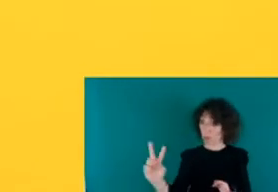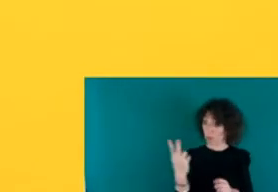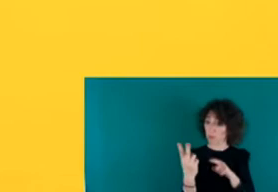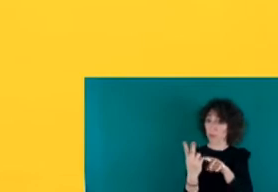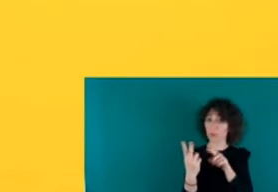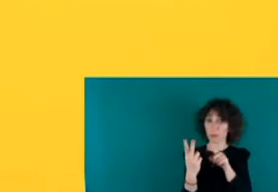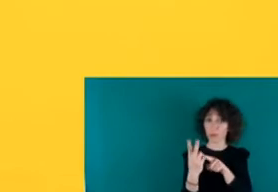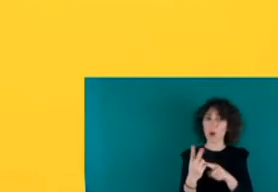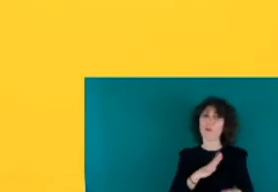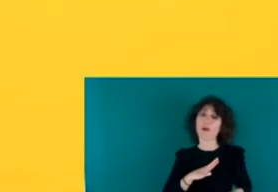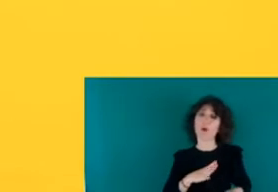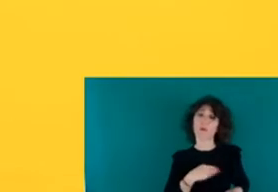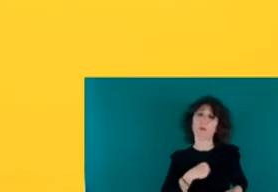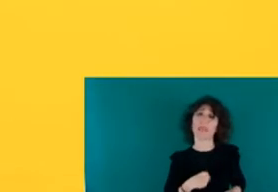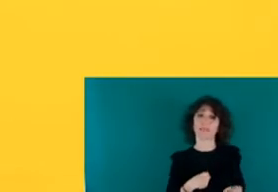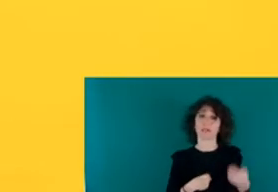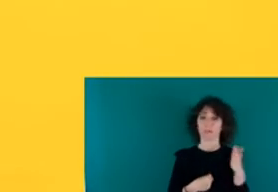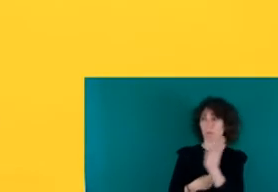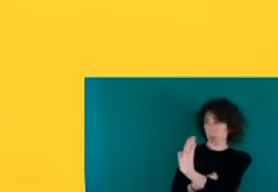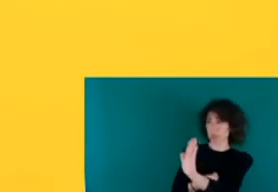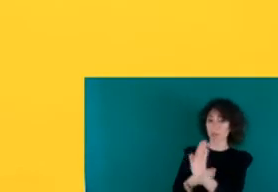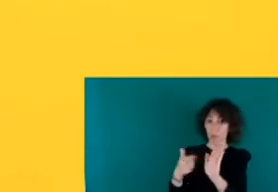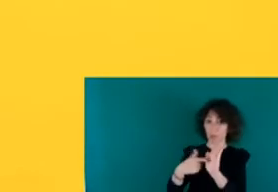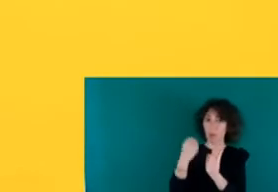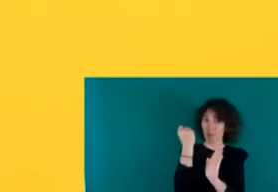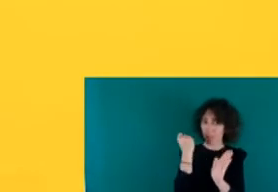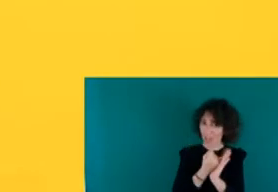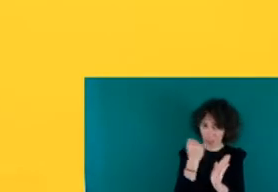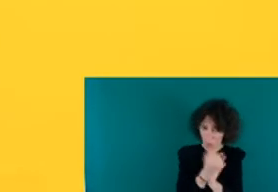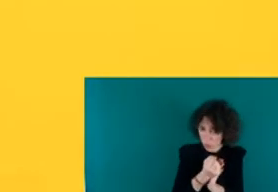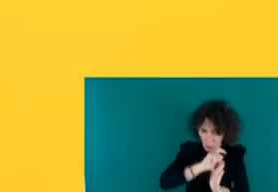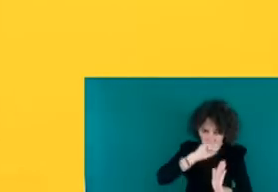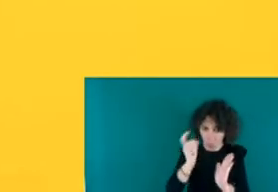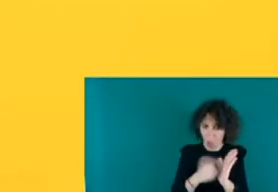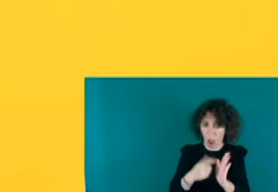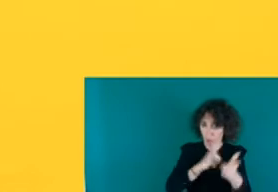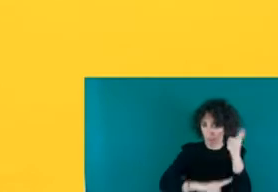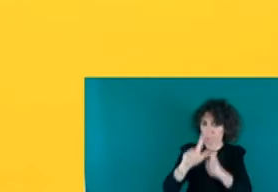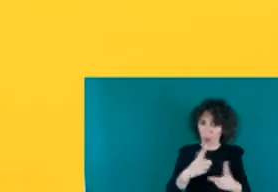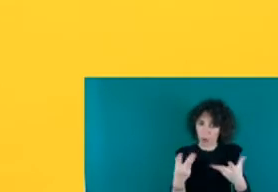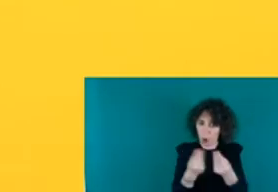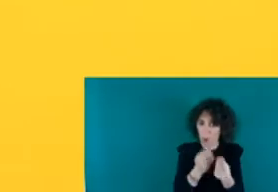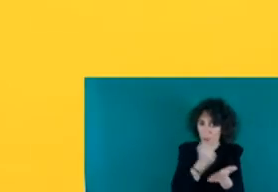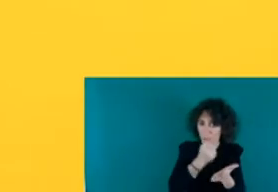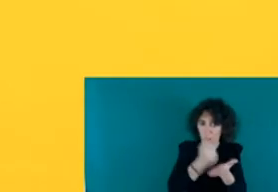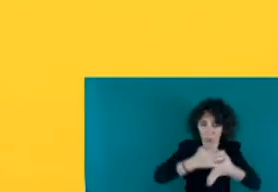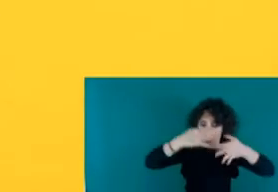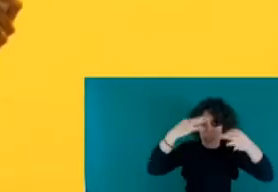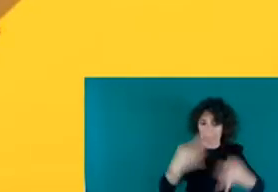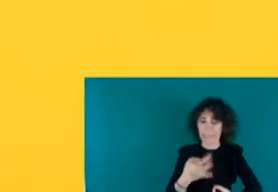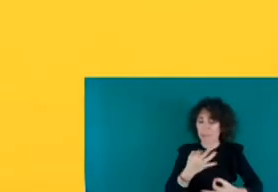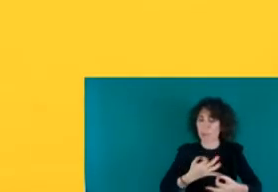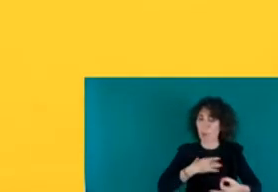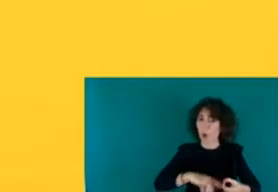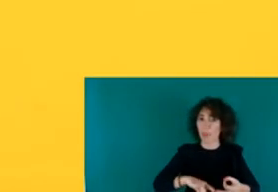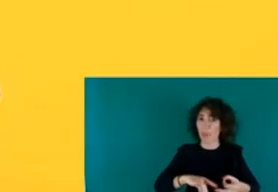documentación. Mostraba el pasaporte, que esto es totalmente legal, viajar con su pasaporte a otro lugar del territorio, en